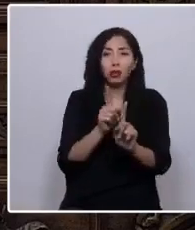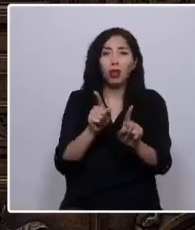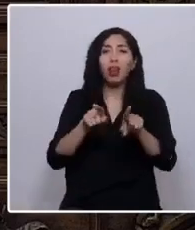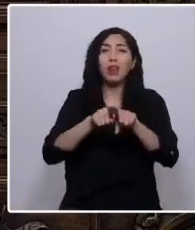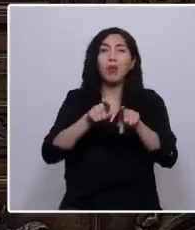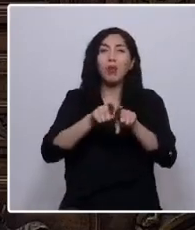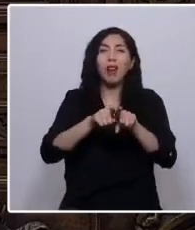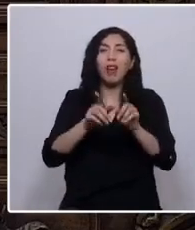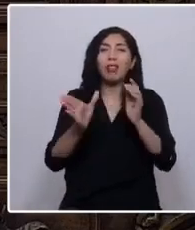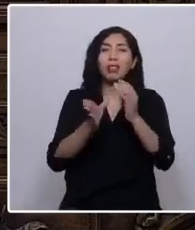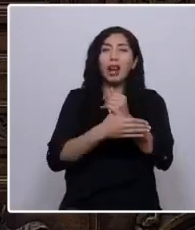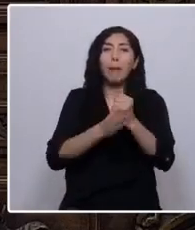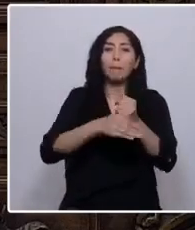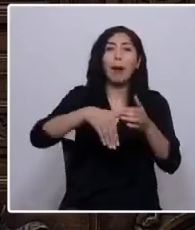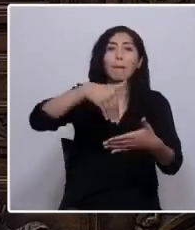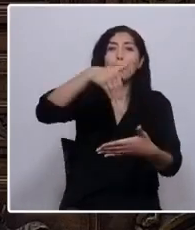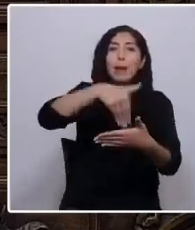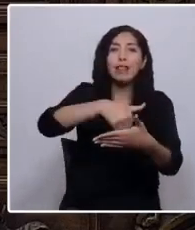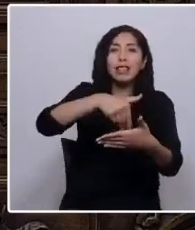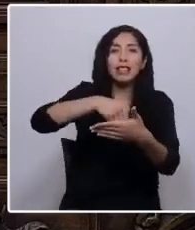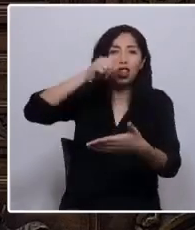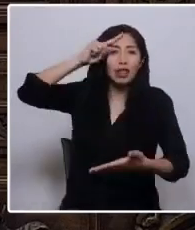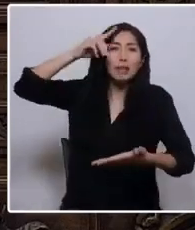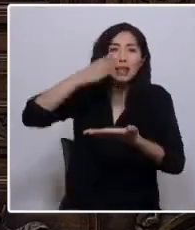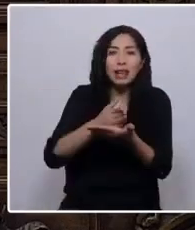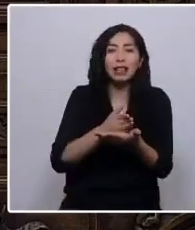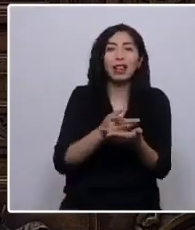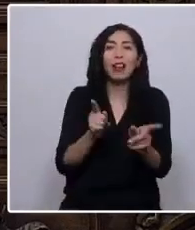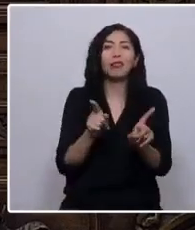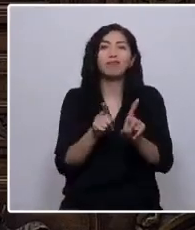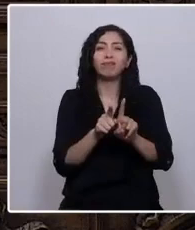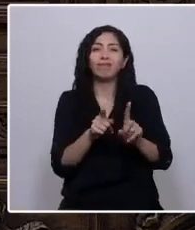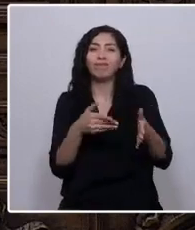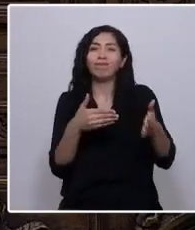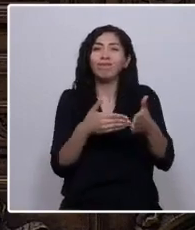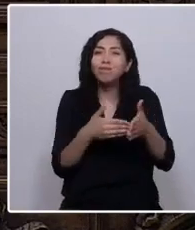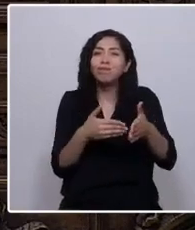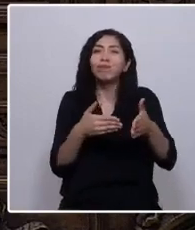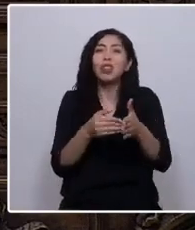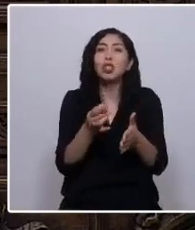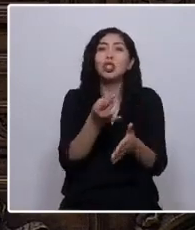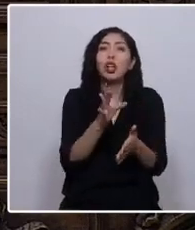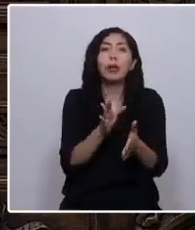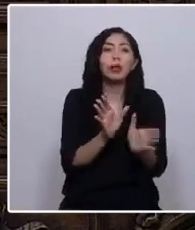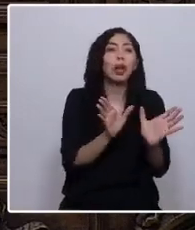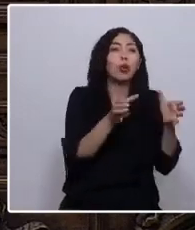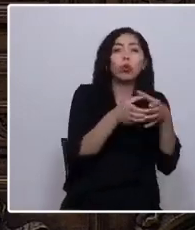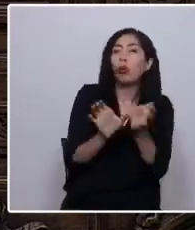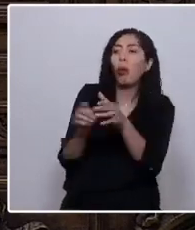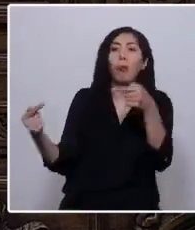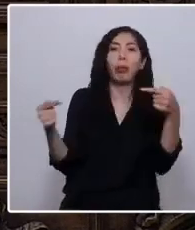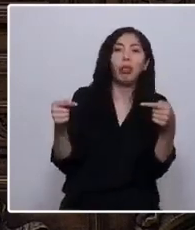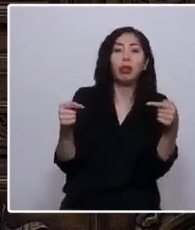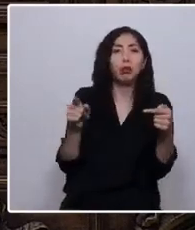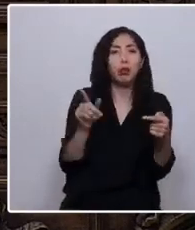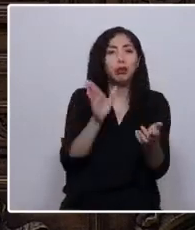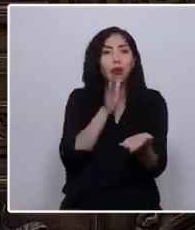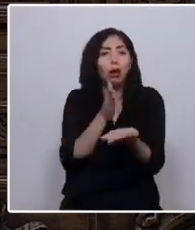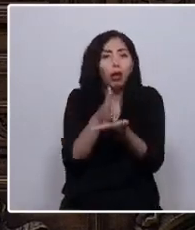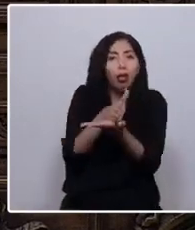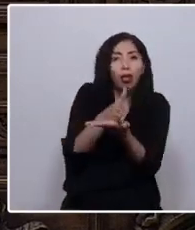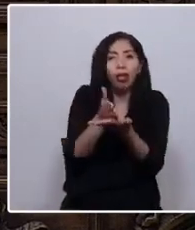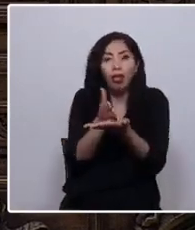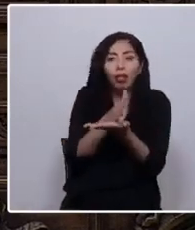Ibrimentes, restringen, caricaturizan, una visión en blanco y negro de la complejidad de los